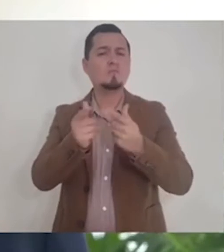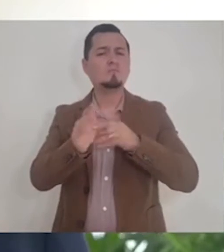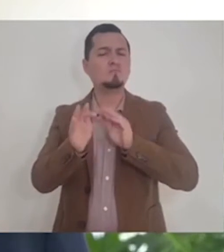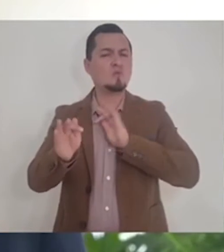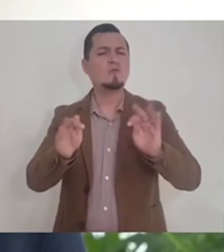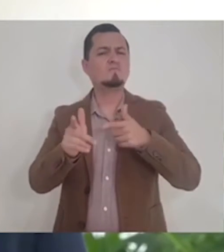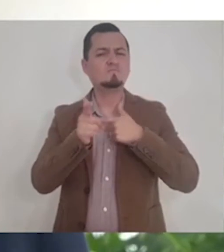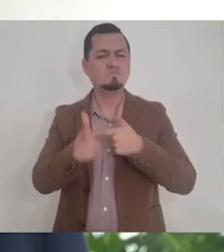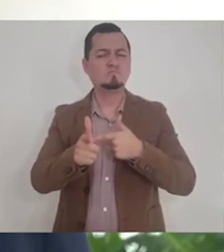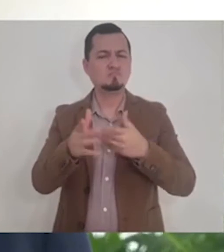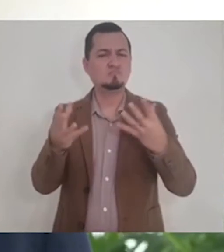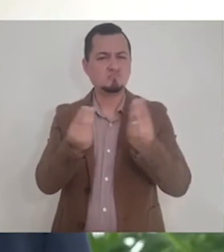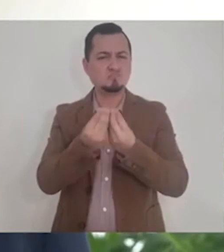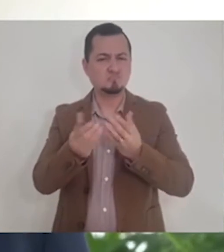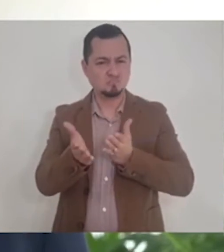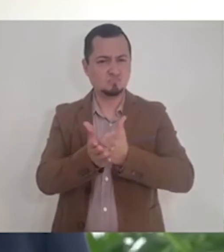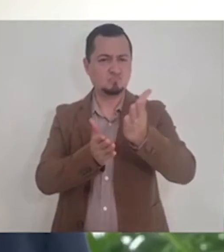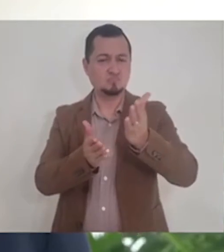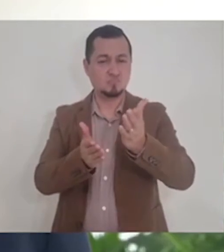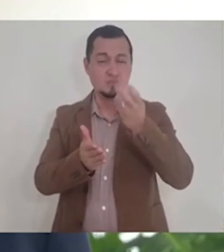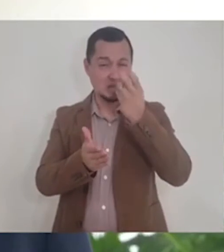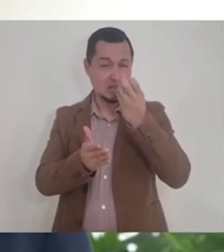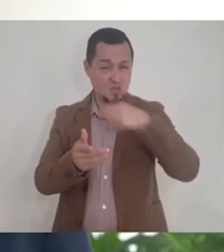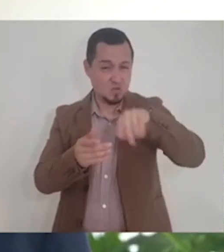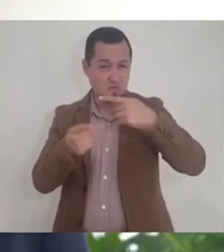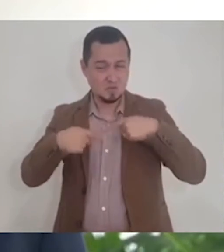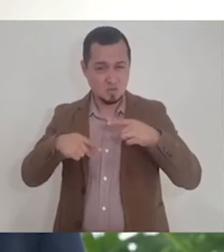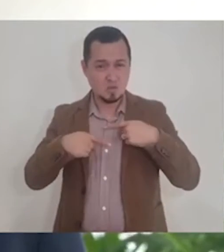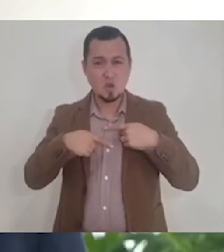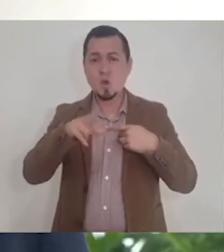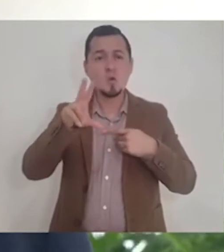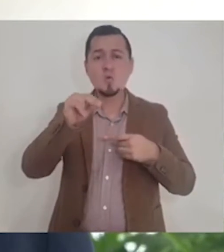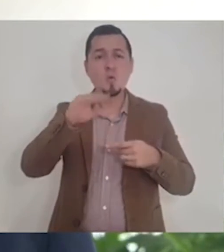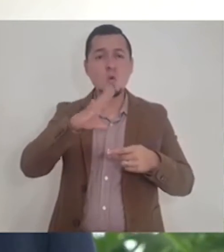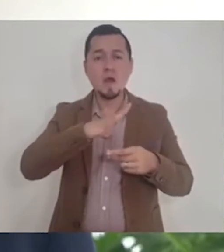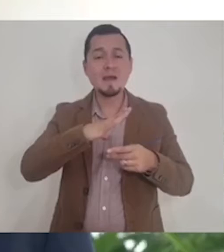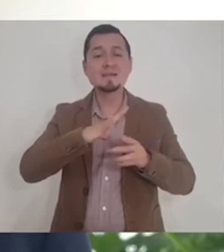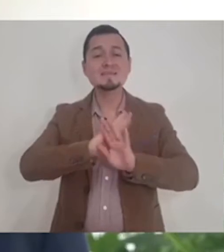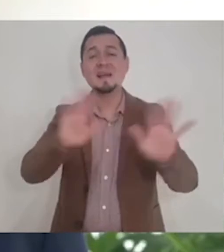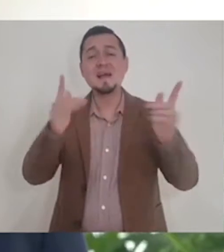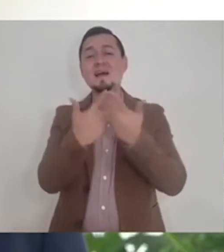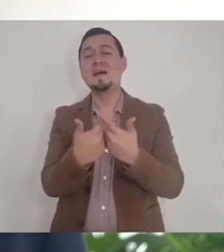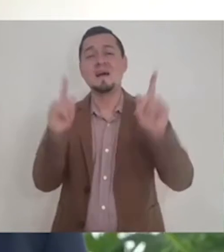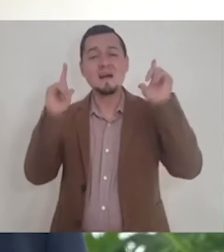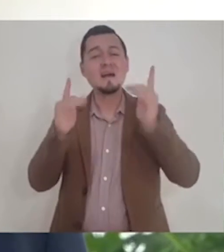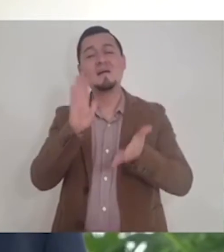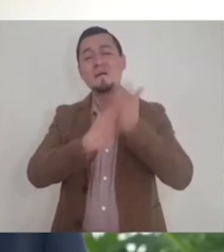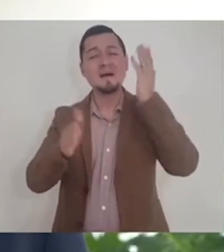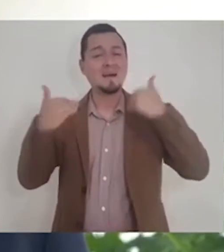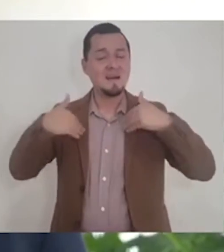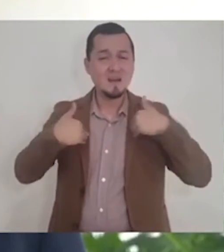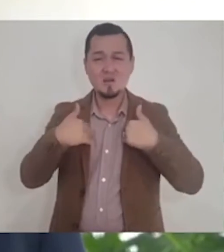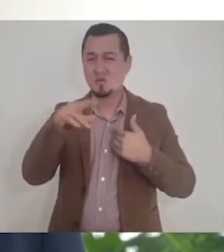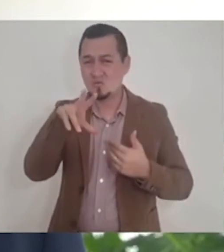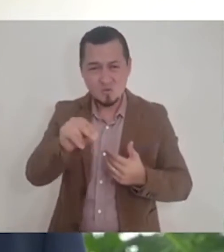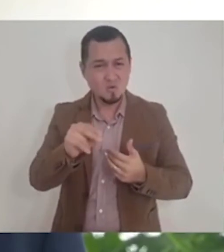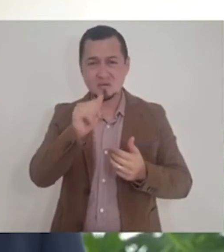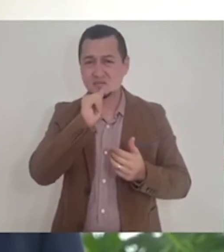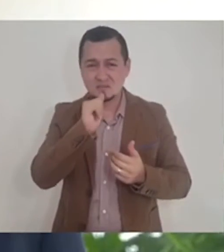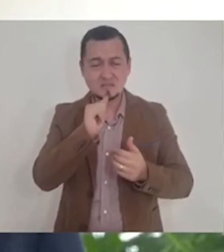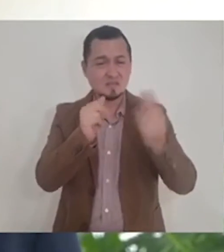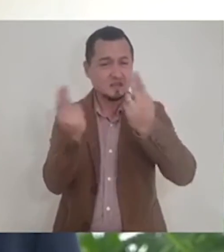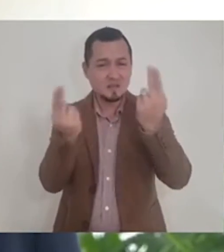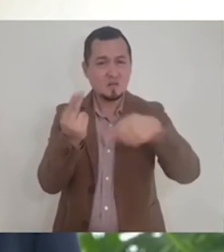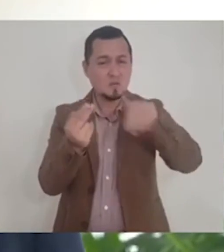no hay condiciones para avanzar en la apertura de nuevas actividades. No podemos permitir todavía el regreso de la gente a los estadios, ni la apertura de